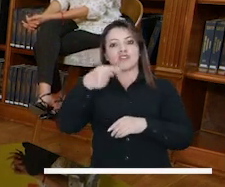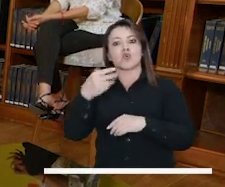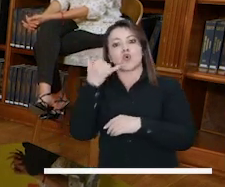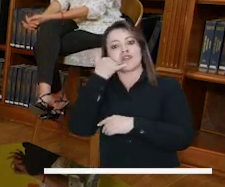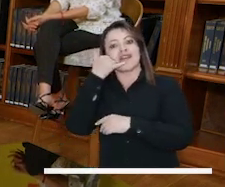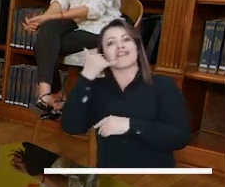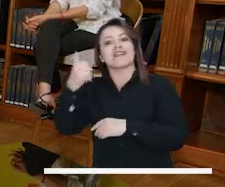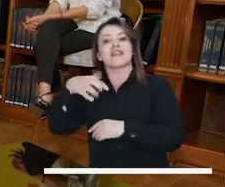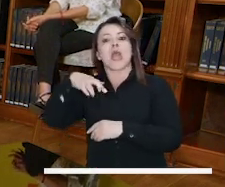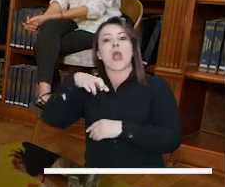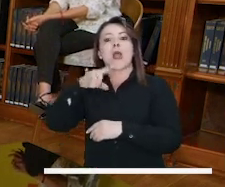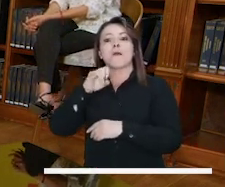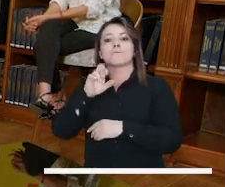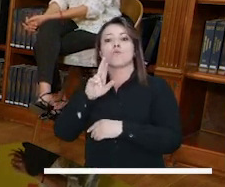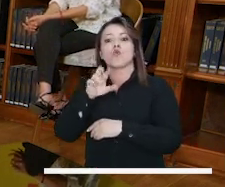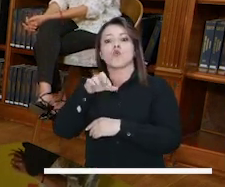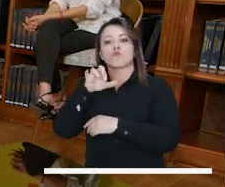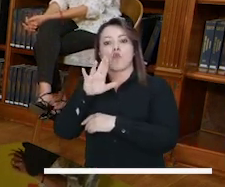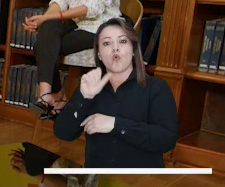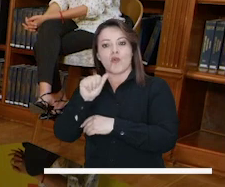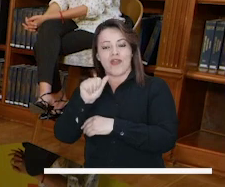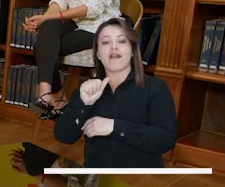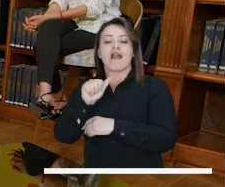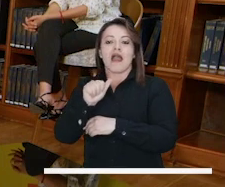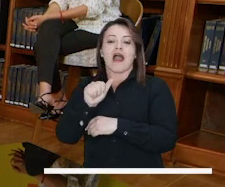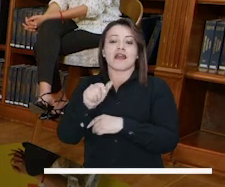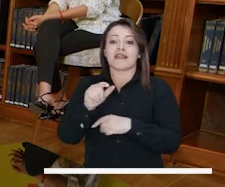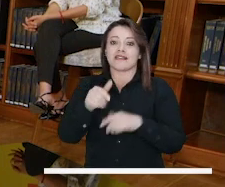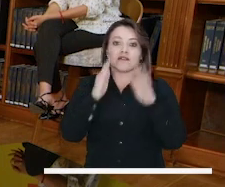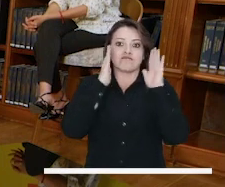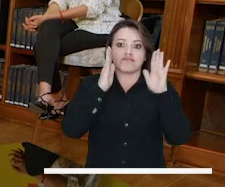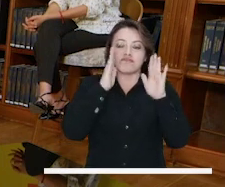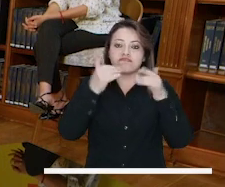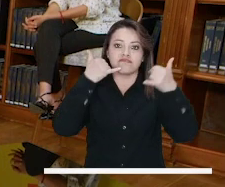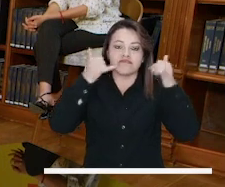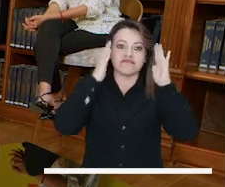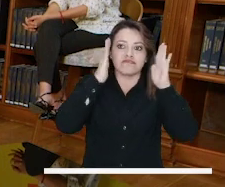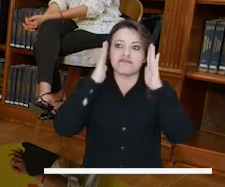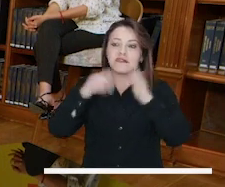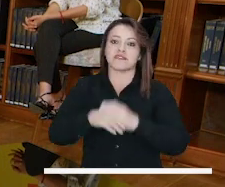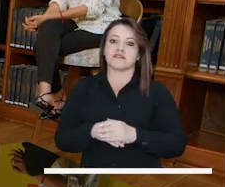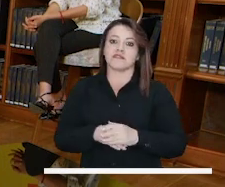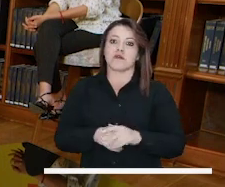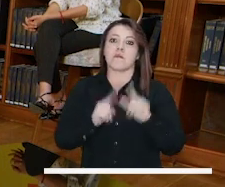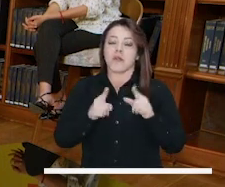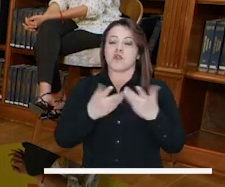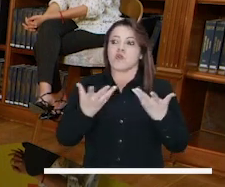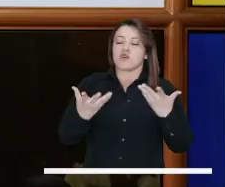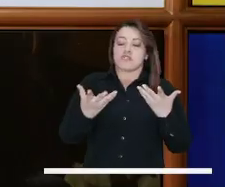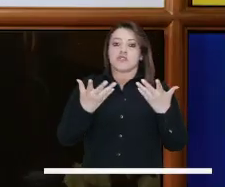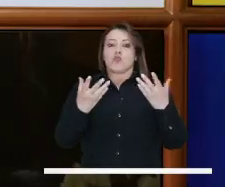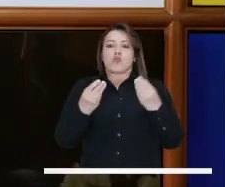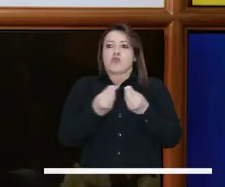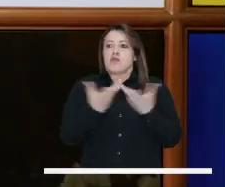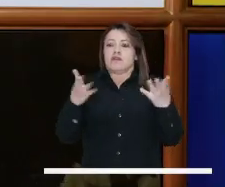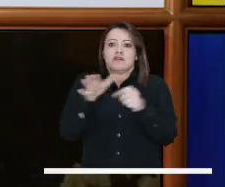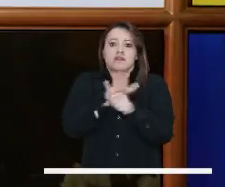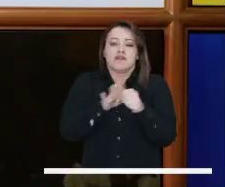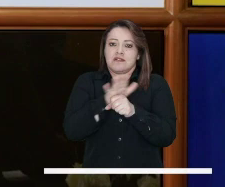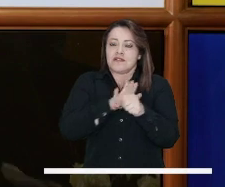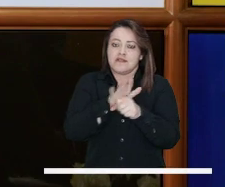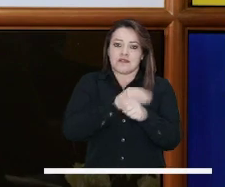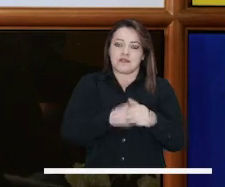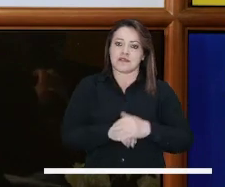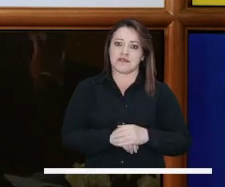la Casa de Todas, la Línea Púrpura, una cantidad de estructuras que está permitiendo que pueda tener una atención práctica. El tema es que no se da